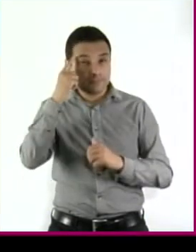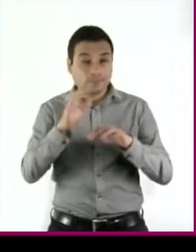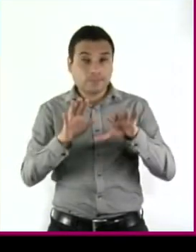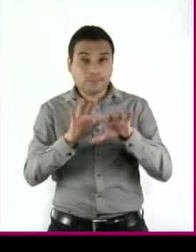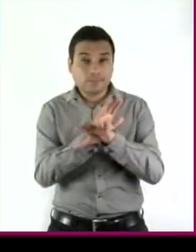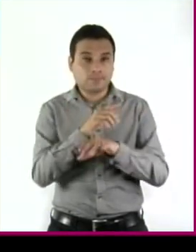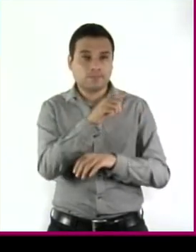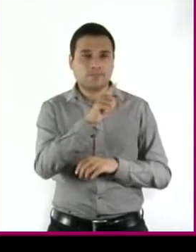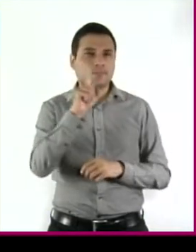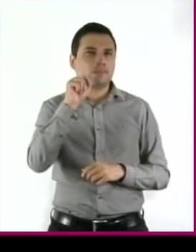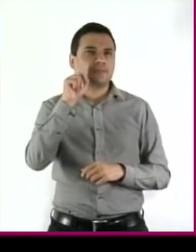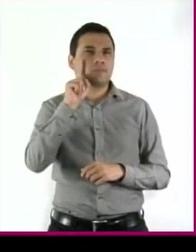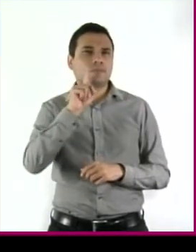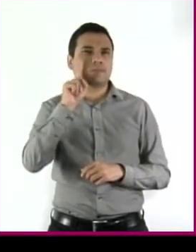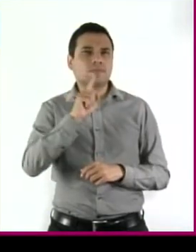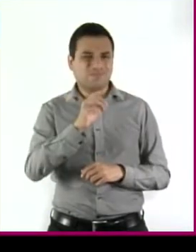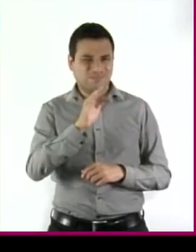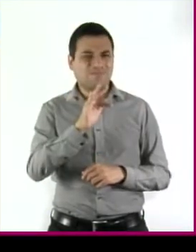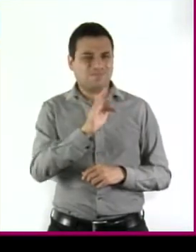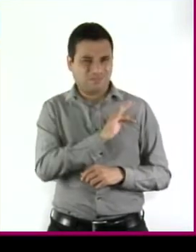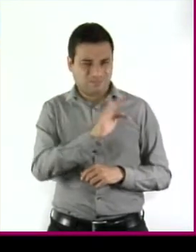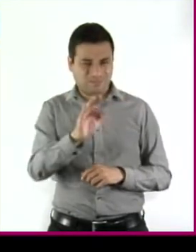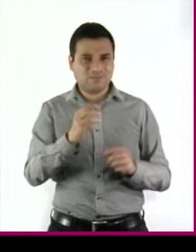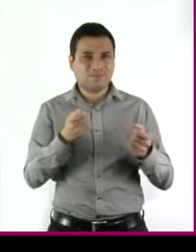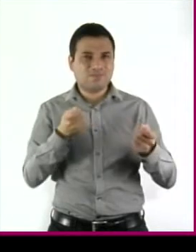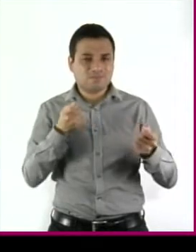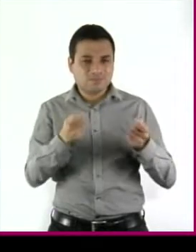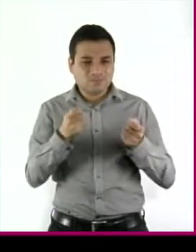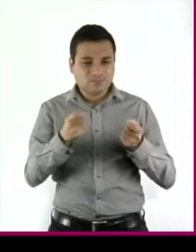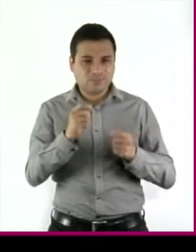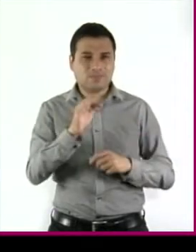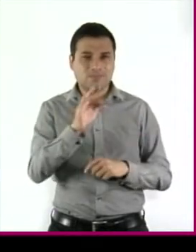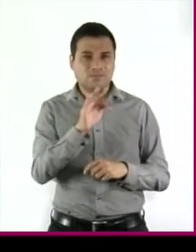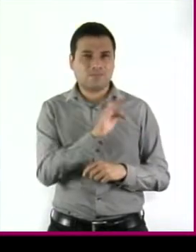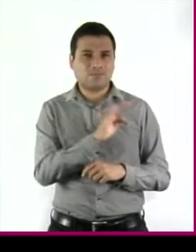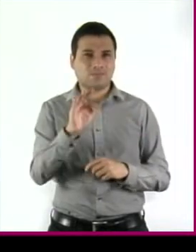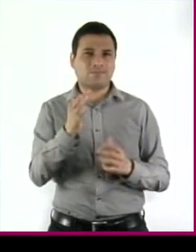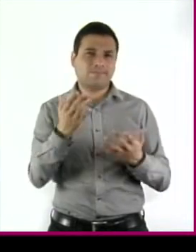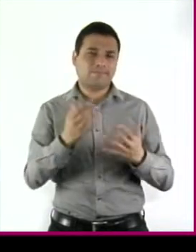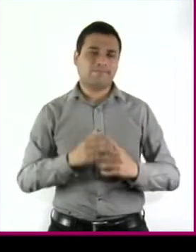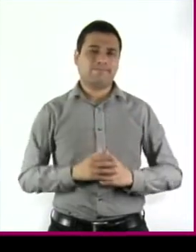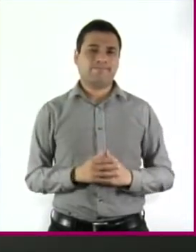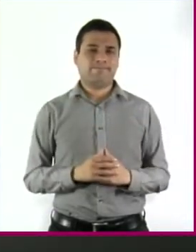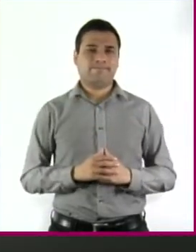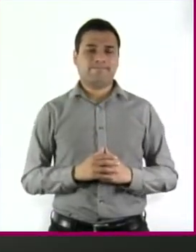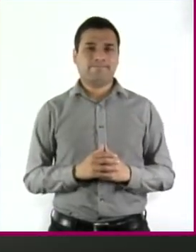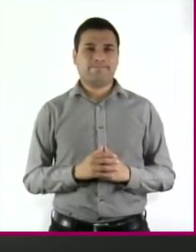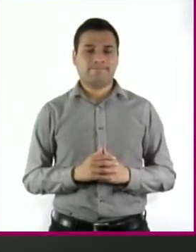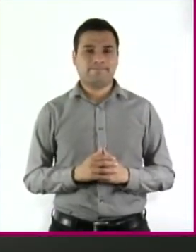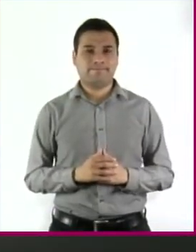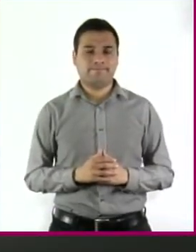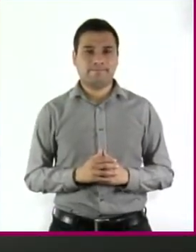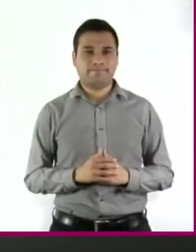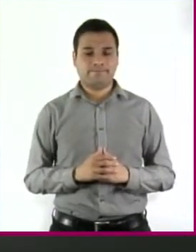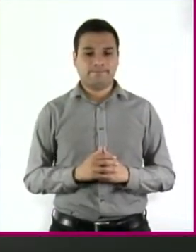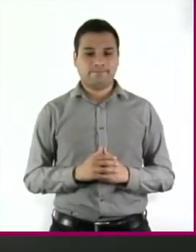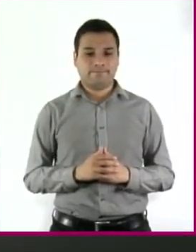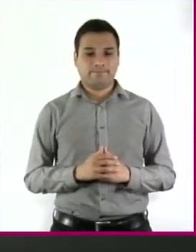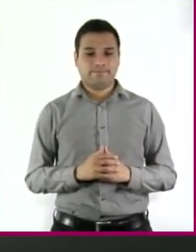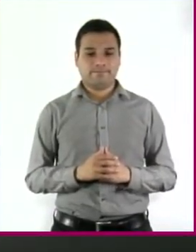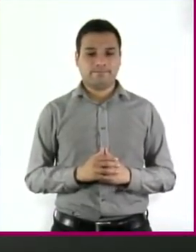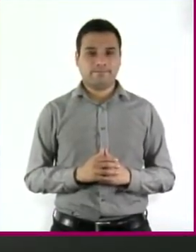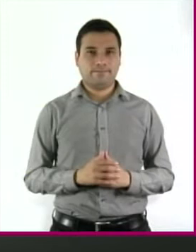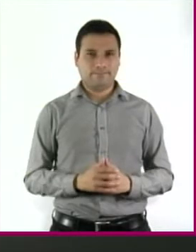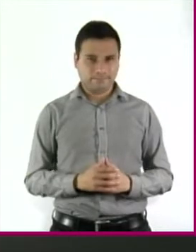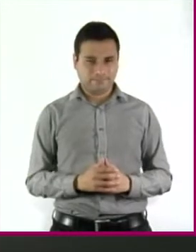Después de todo, más allá del prejuicio que subyace a las burlas de juvenal. ¿Qué razones